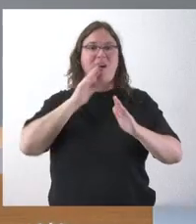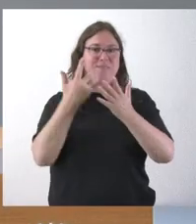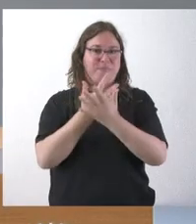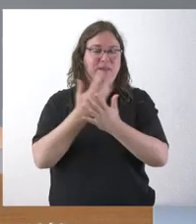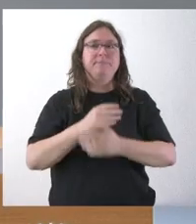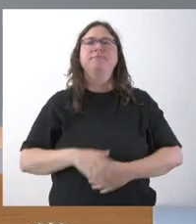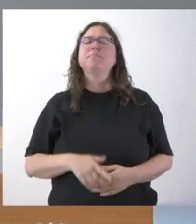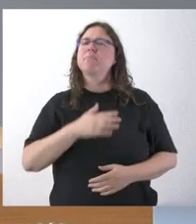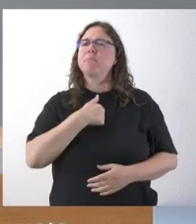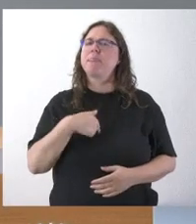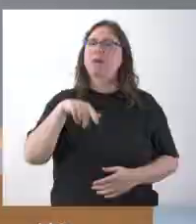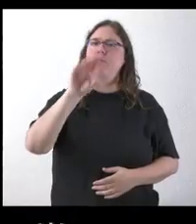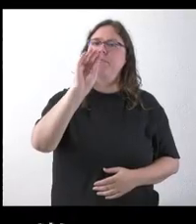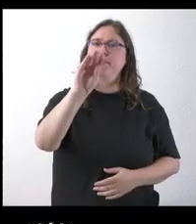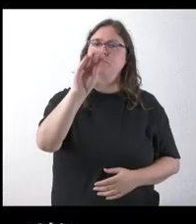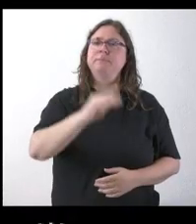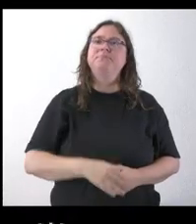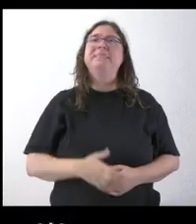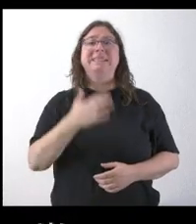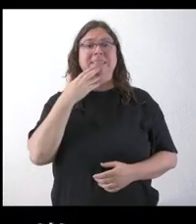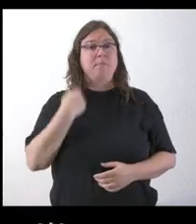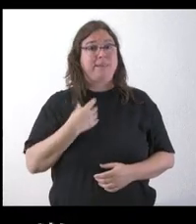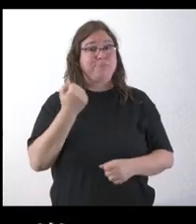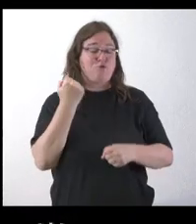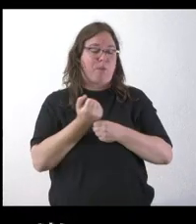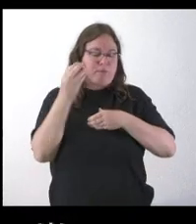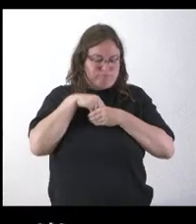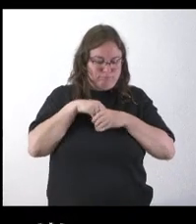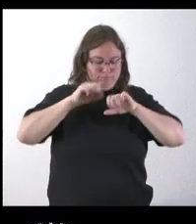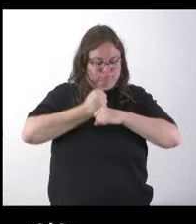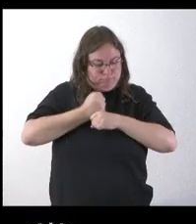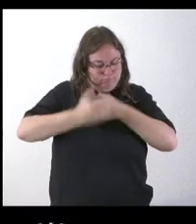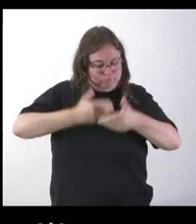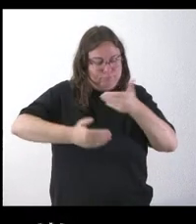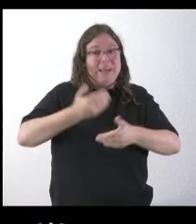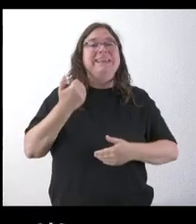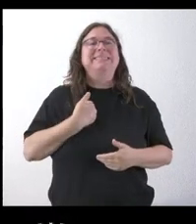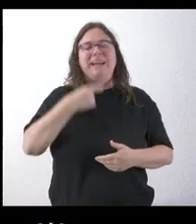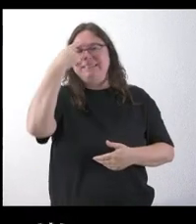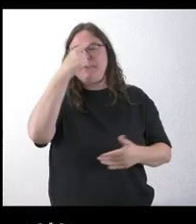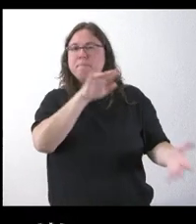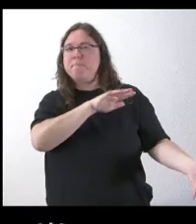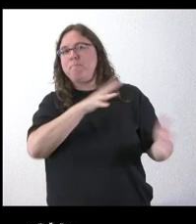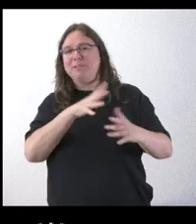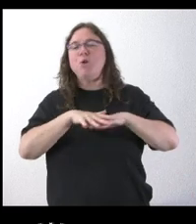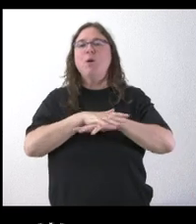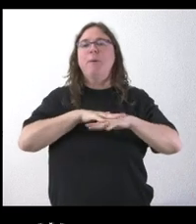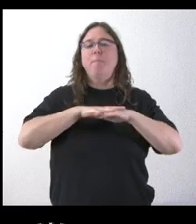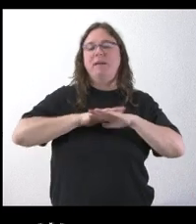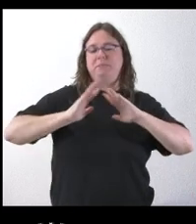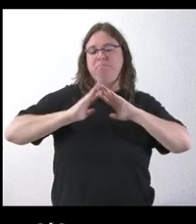SEÑORA Yo quería preguntar si en ese trabajo interno que han iniciado hace unos meses tienen ya más o menos armadas las bases del